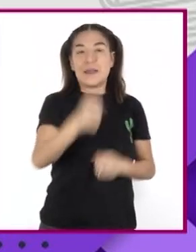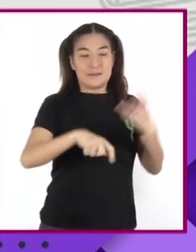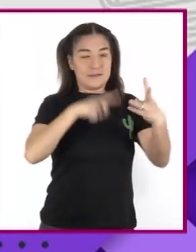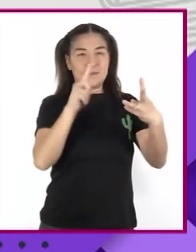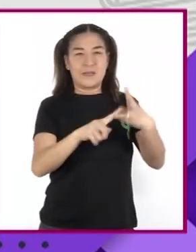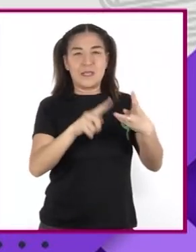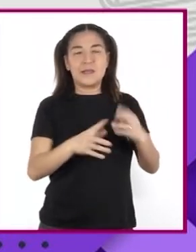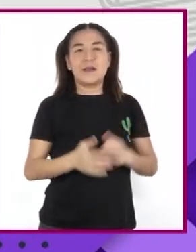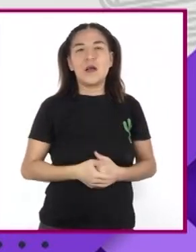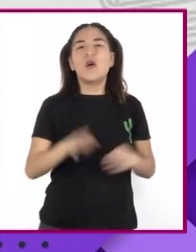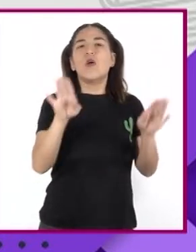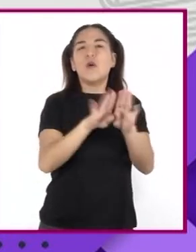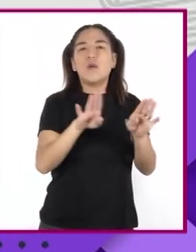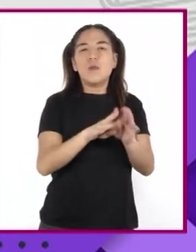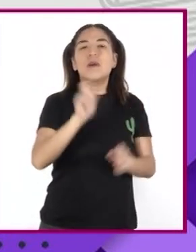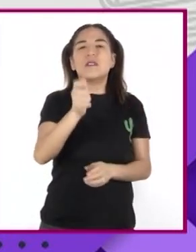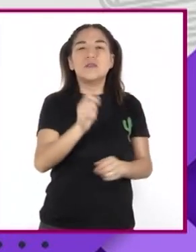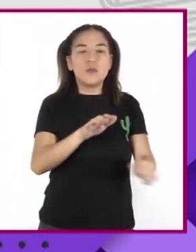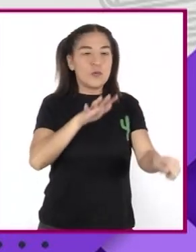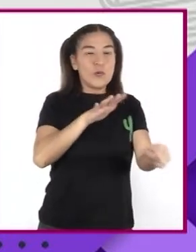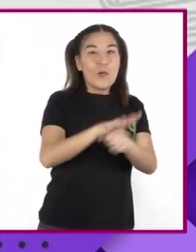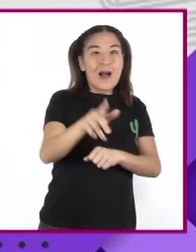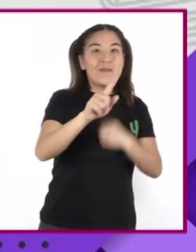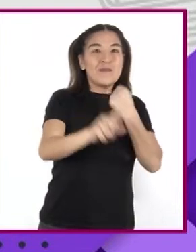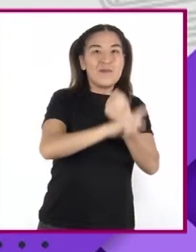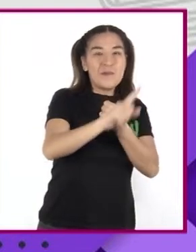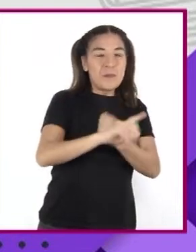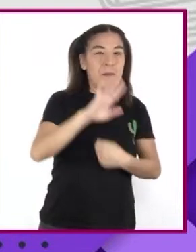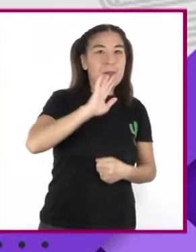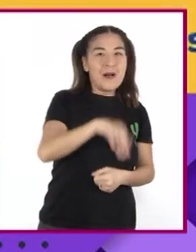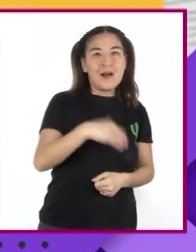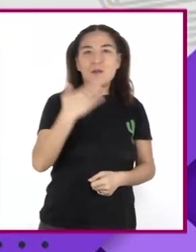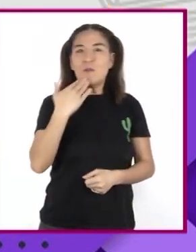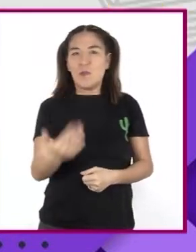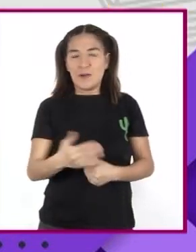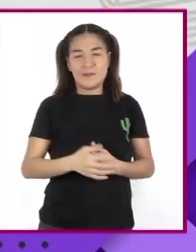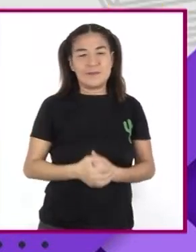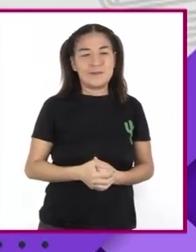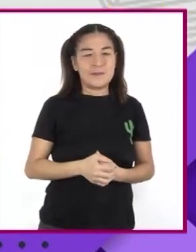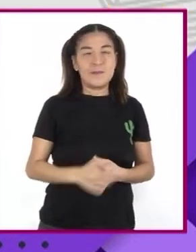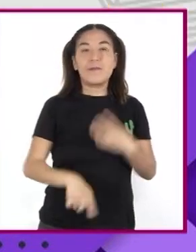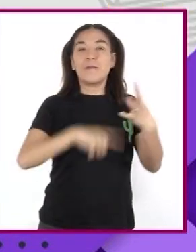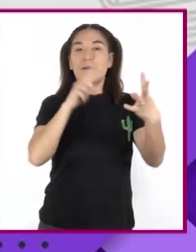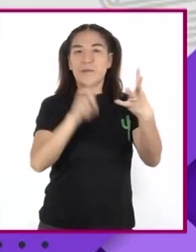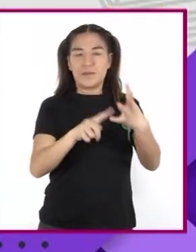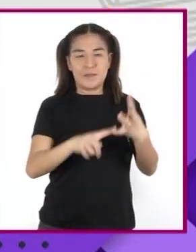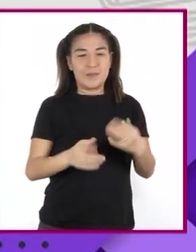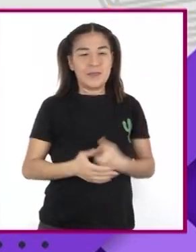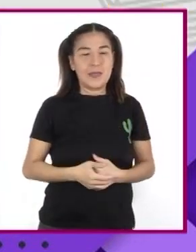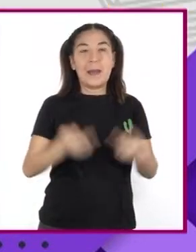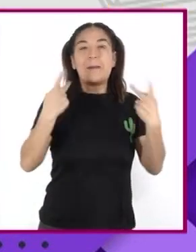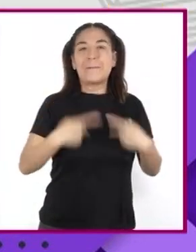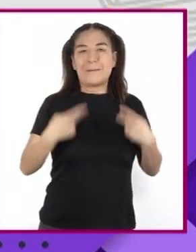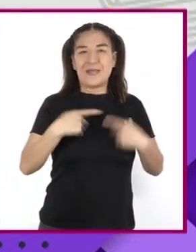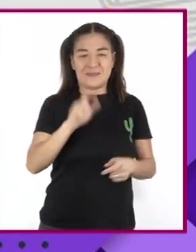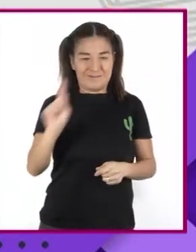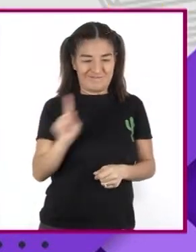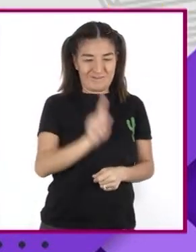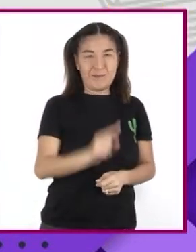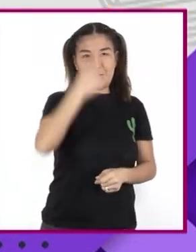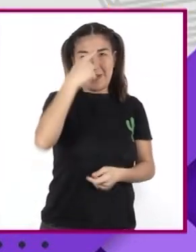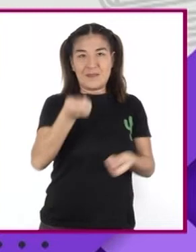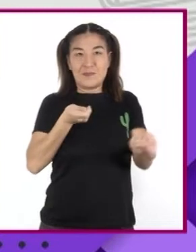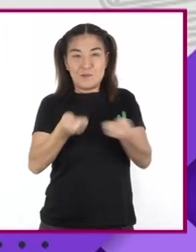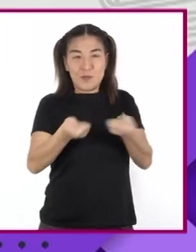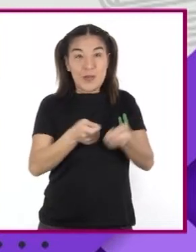Las coincidencias Y las contradicciones Cuarto La persona Mediadora Y las partes Involucradas